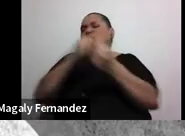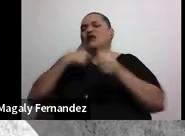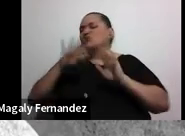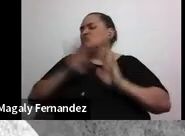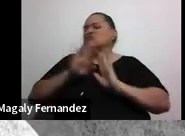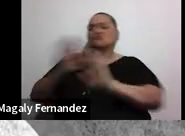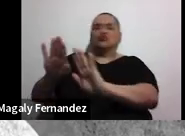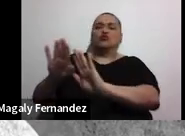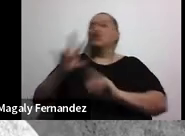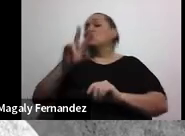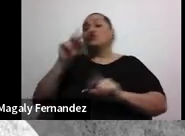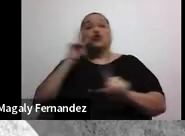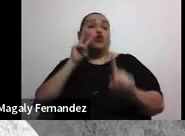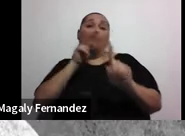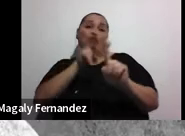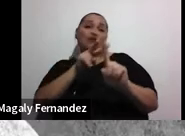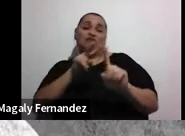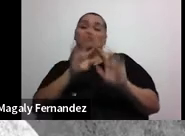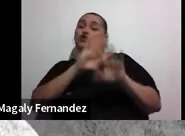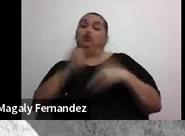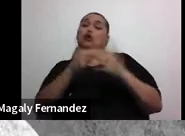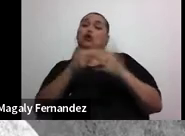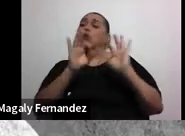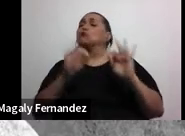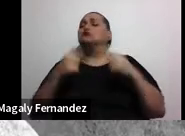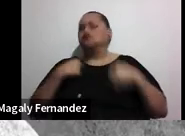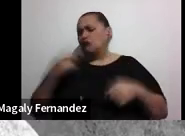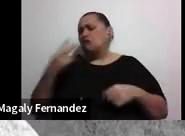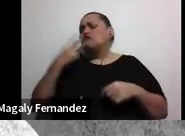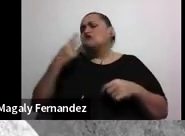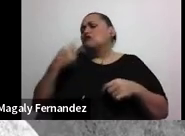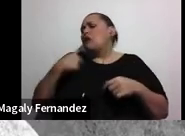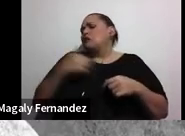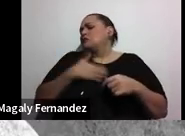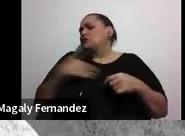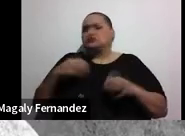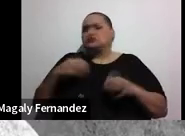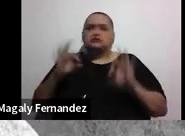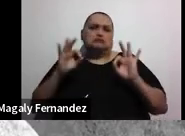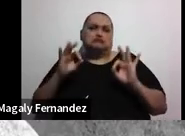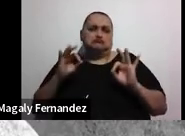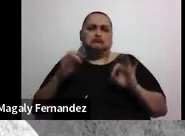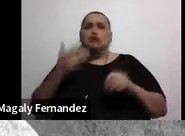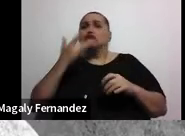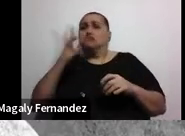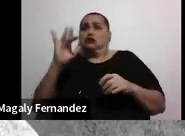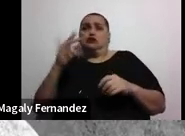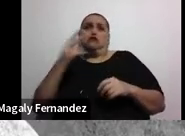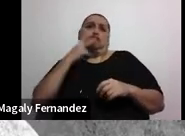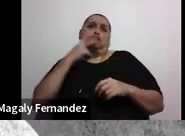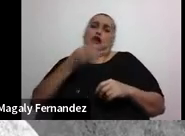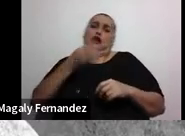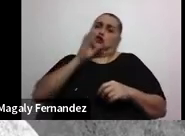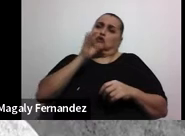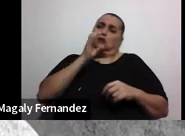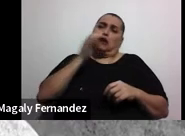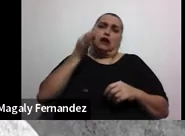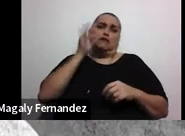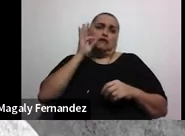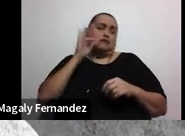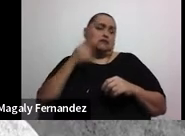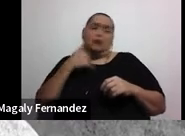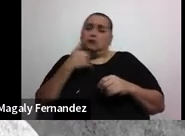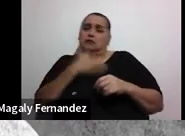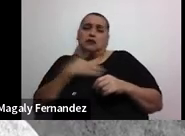no está esto es todo bien no yo yo fumo y a me gusta que rico tomar y tomar café o